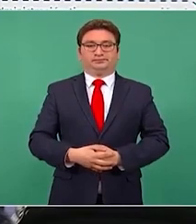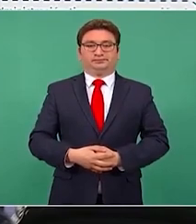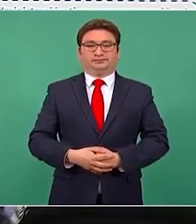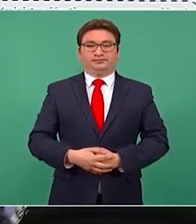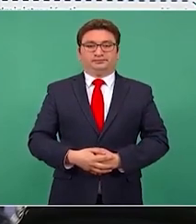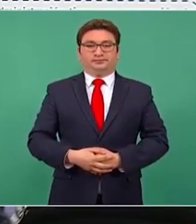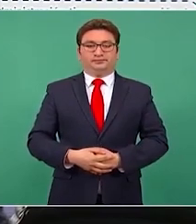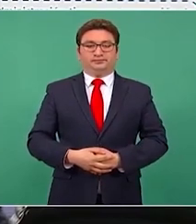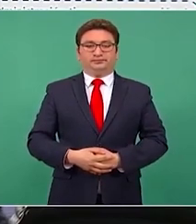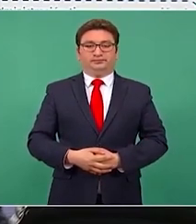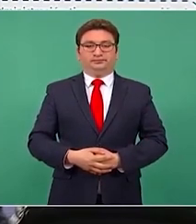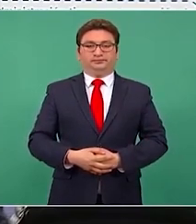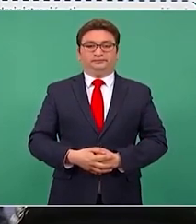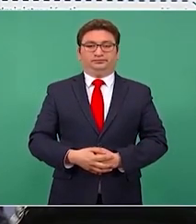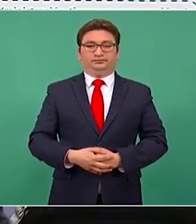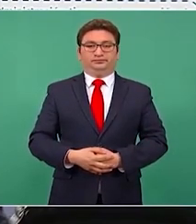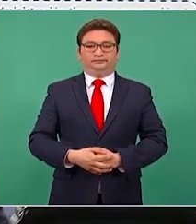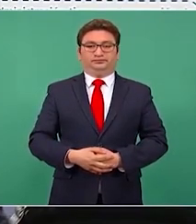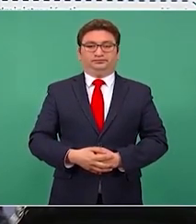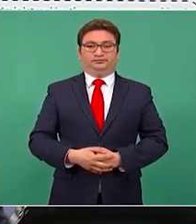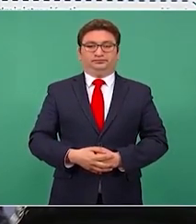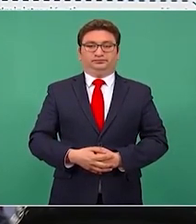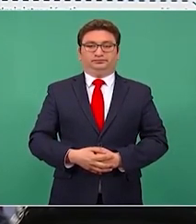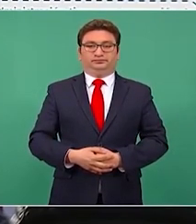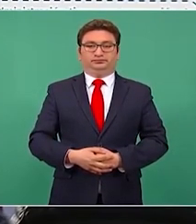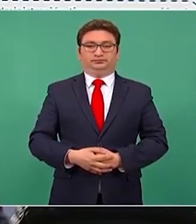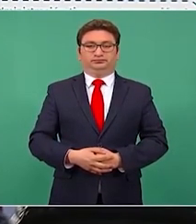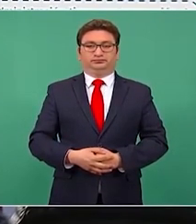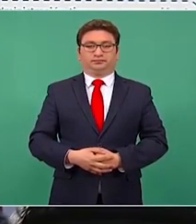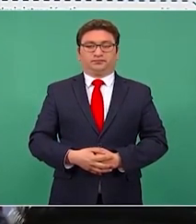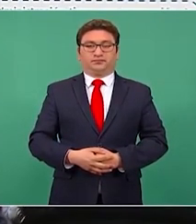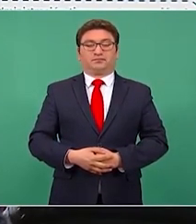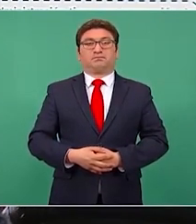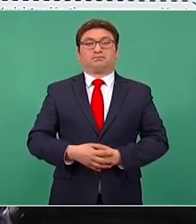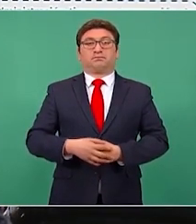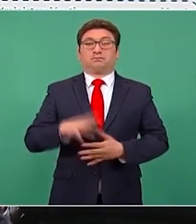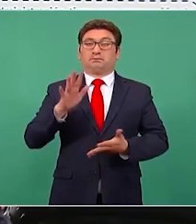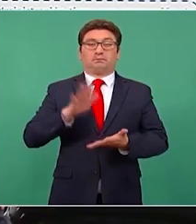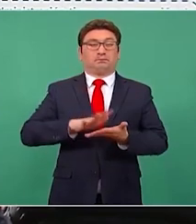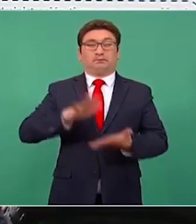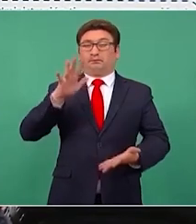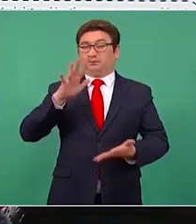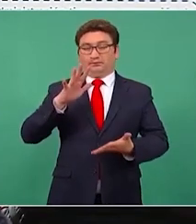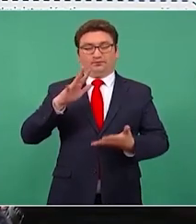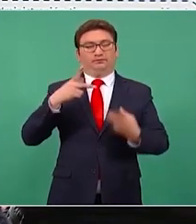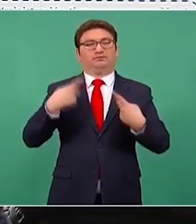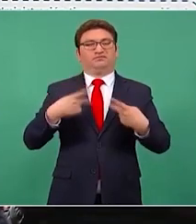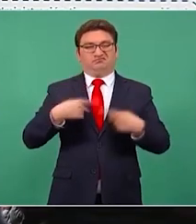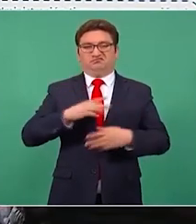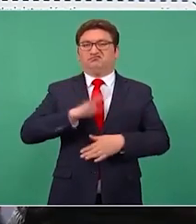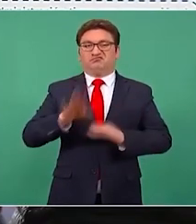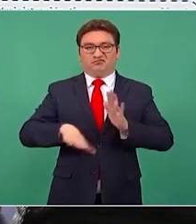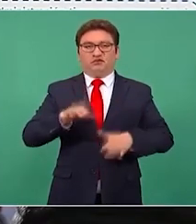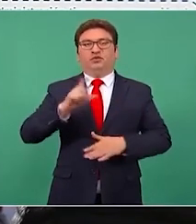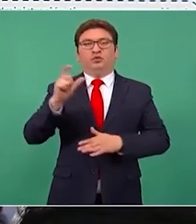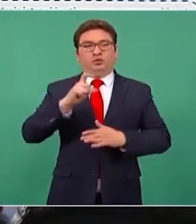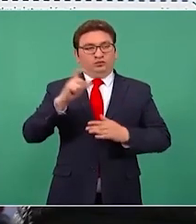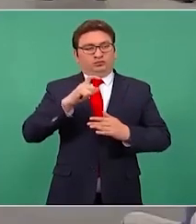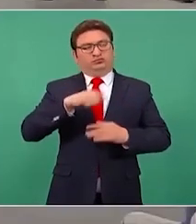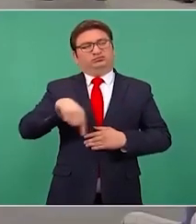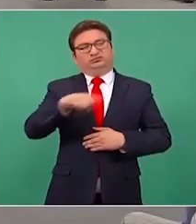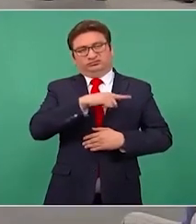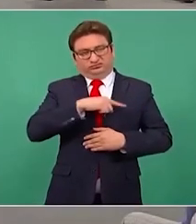O sea, más fallecidos en enfrentamiento que heridos y